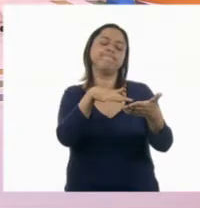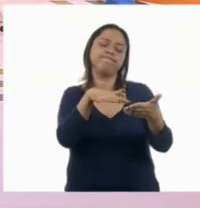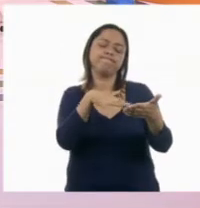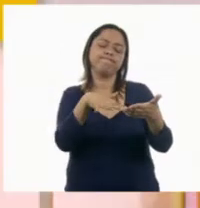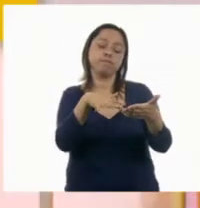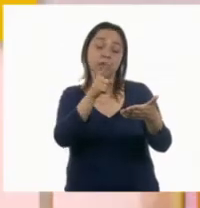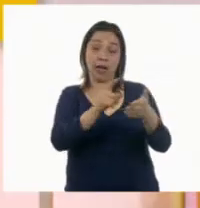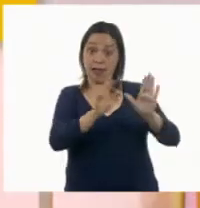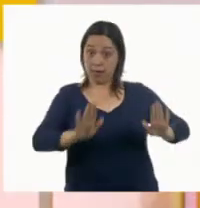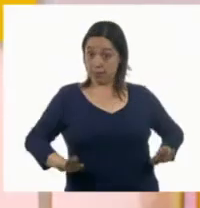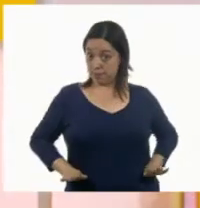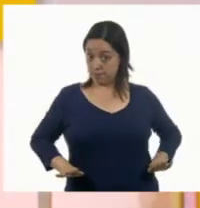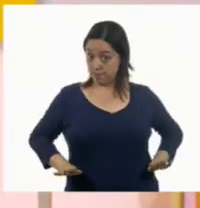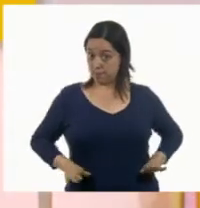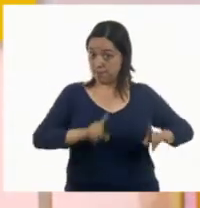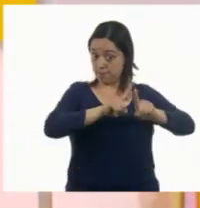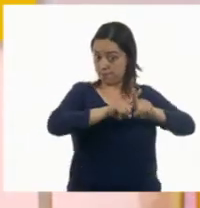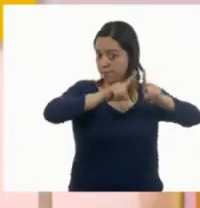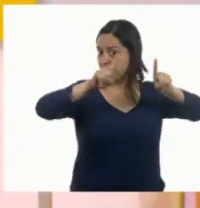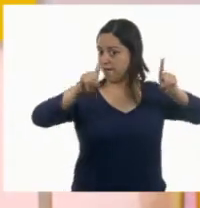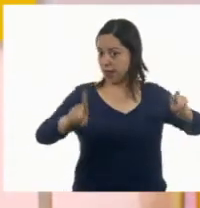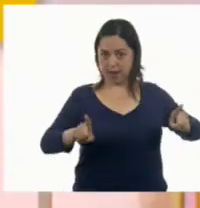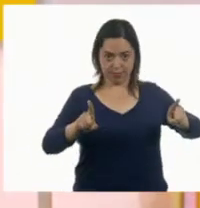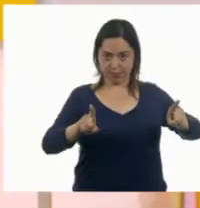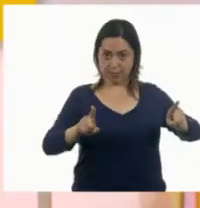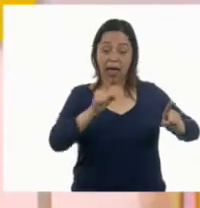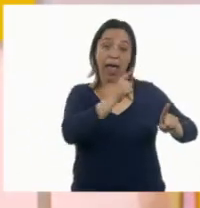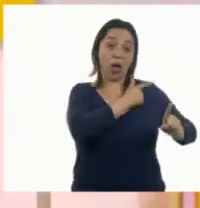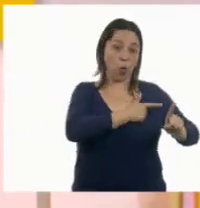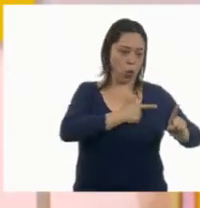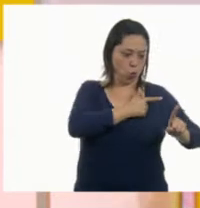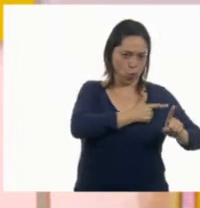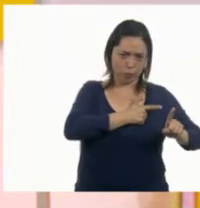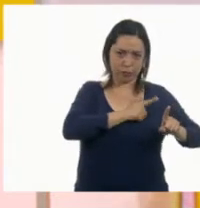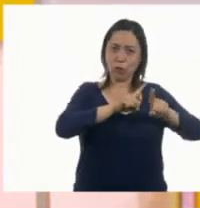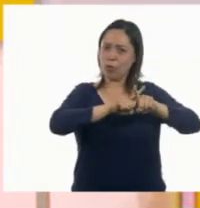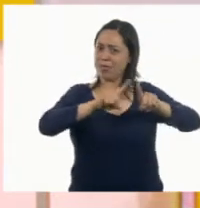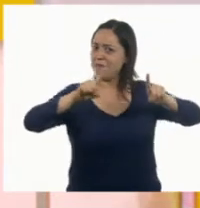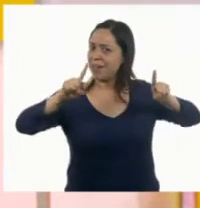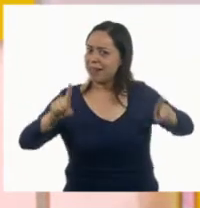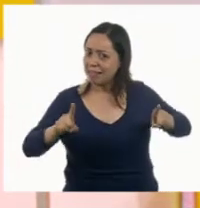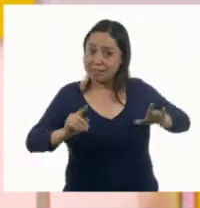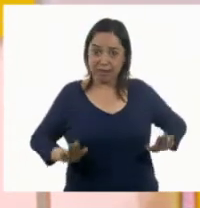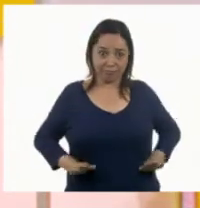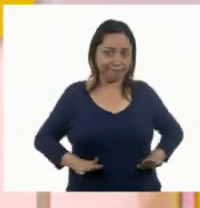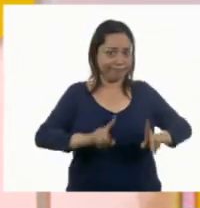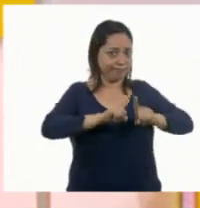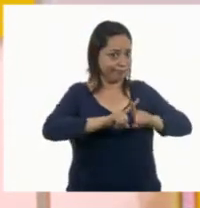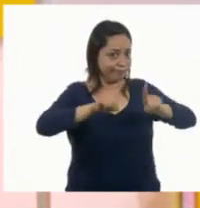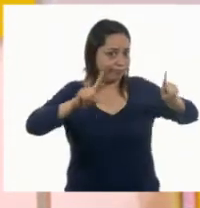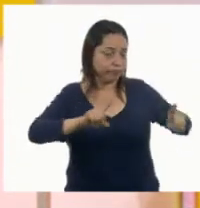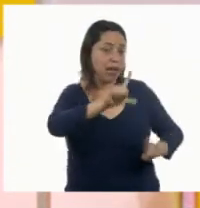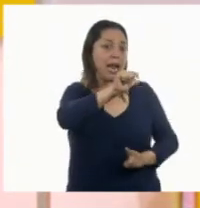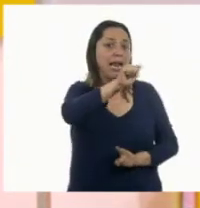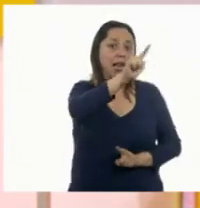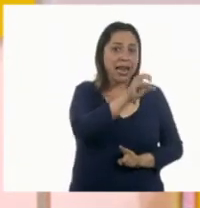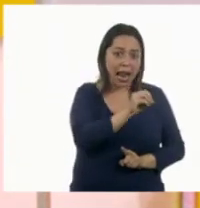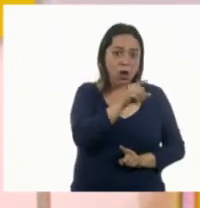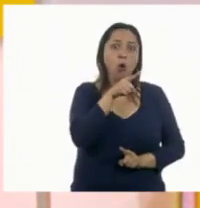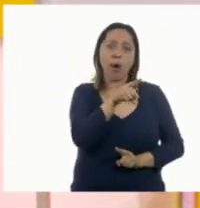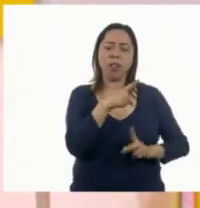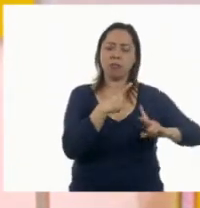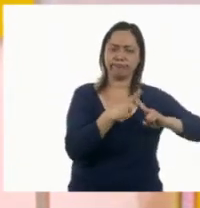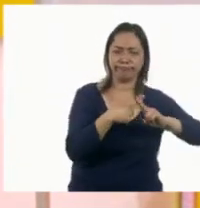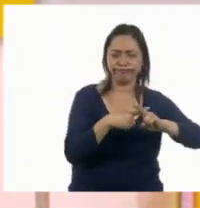Su forma de ser es muy distinta. Sus gustos son muy distintos. Lalo es muy bueno para los